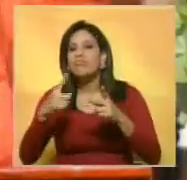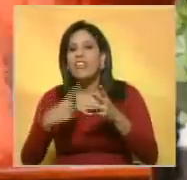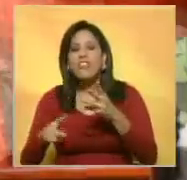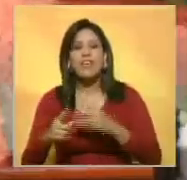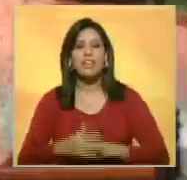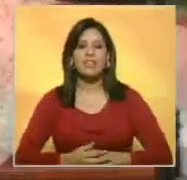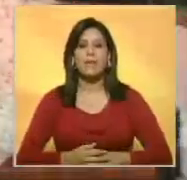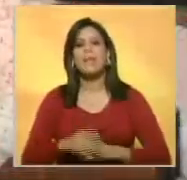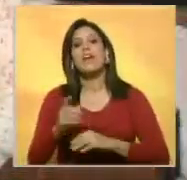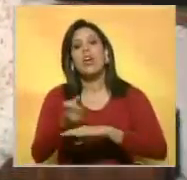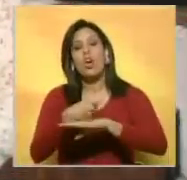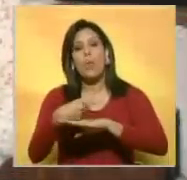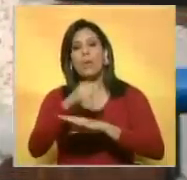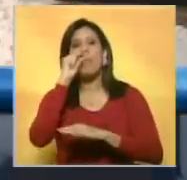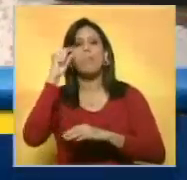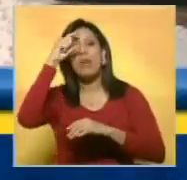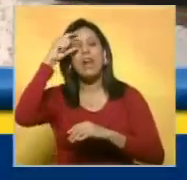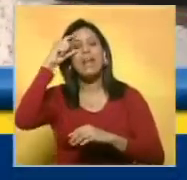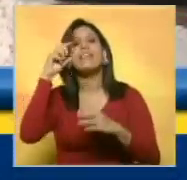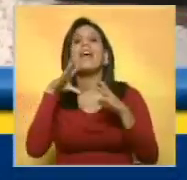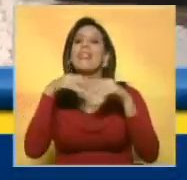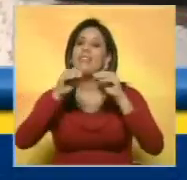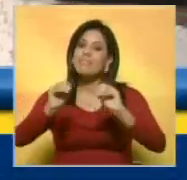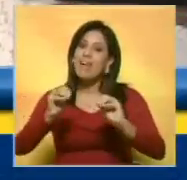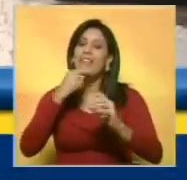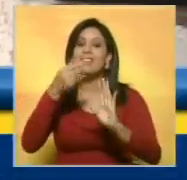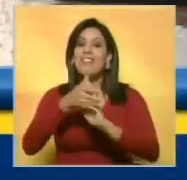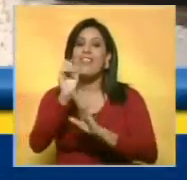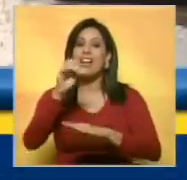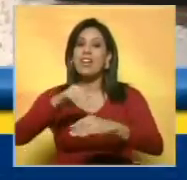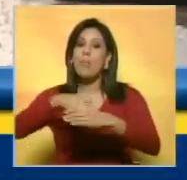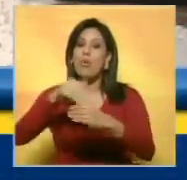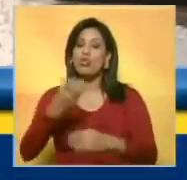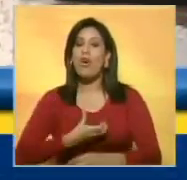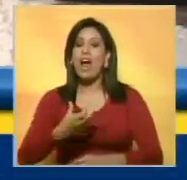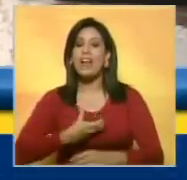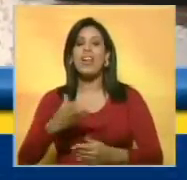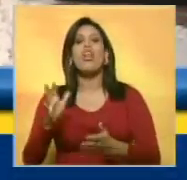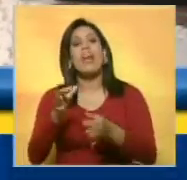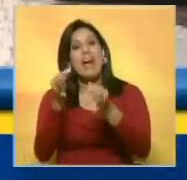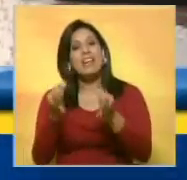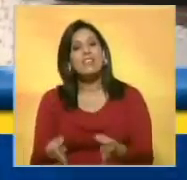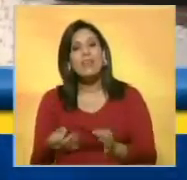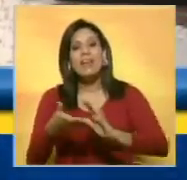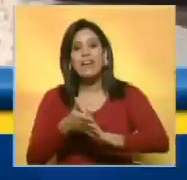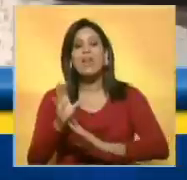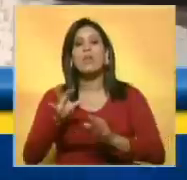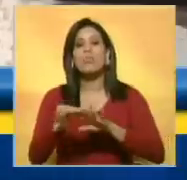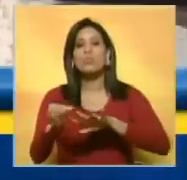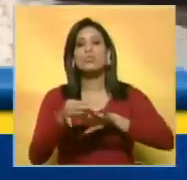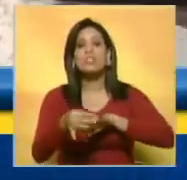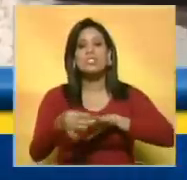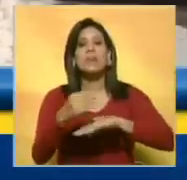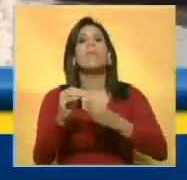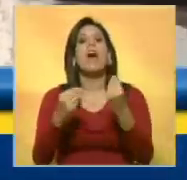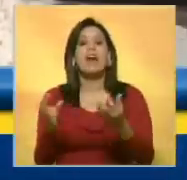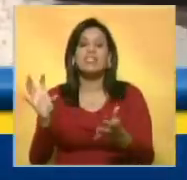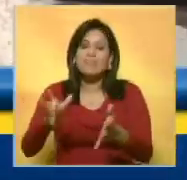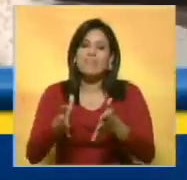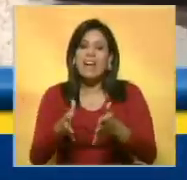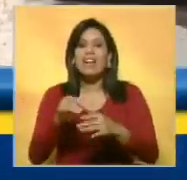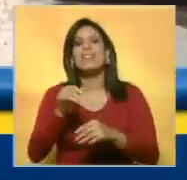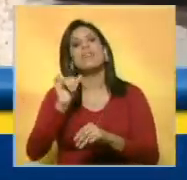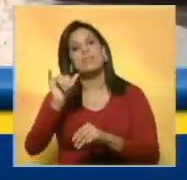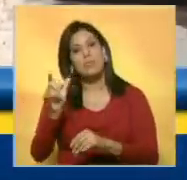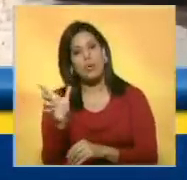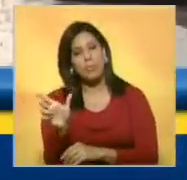El gobernador Francisco Rangel Gómez recordó que aún faltan las elecciones alcaldes, donde garantizó que el municipio Aérez será conquistado por el